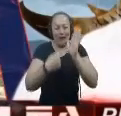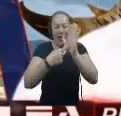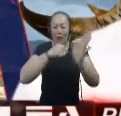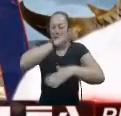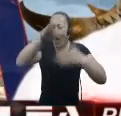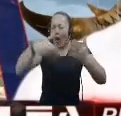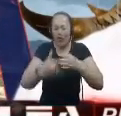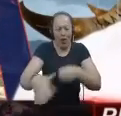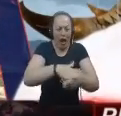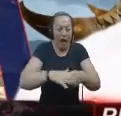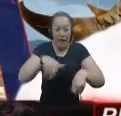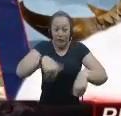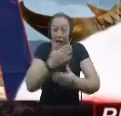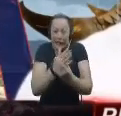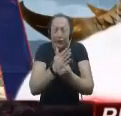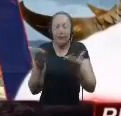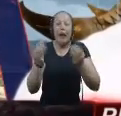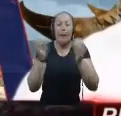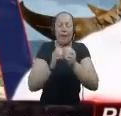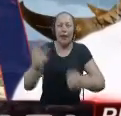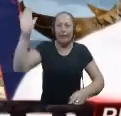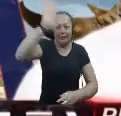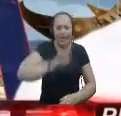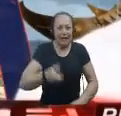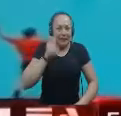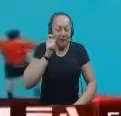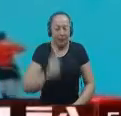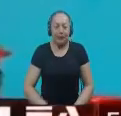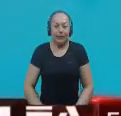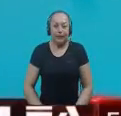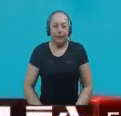de los hechos que son noticia en La Dorada y la región